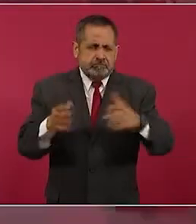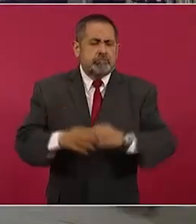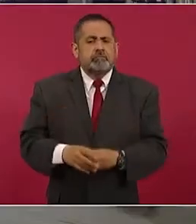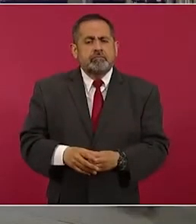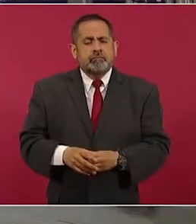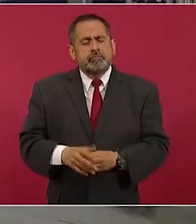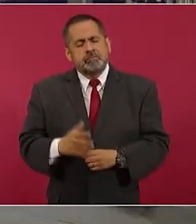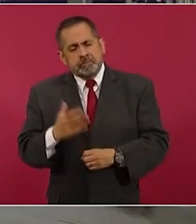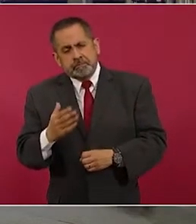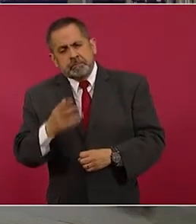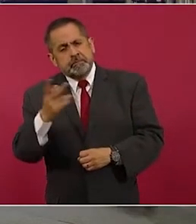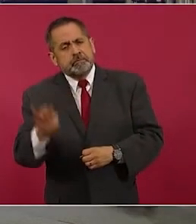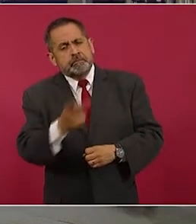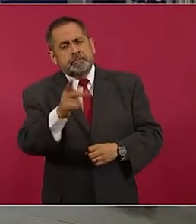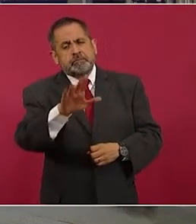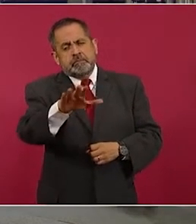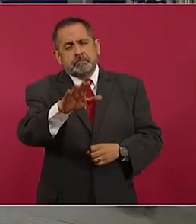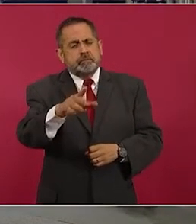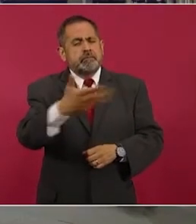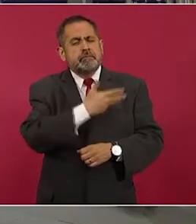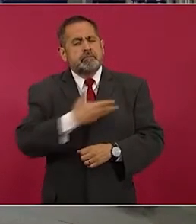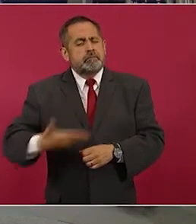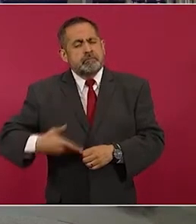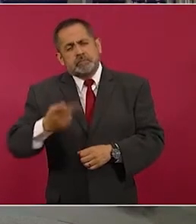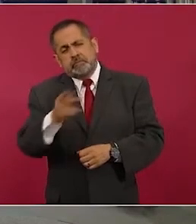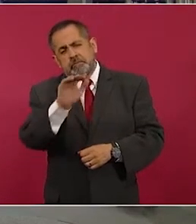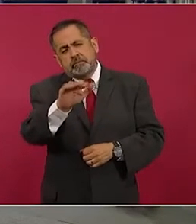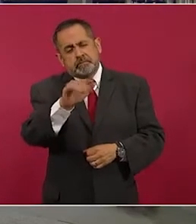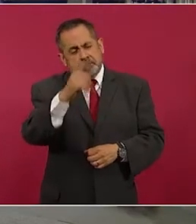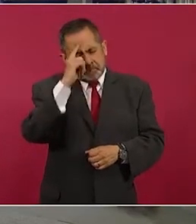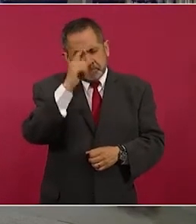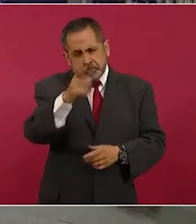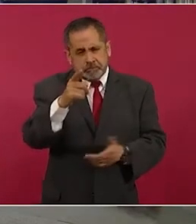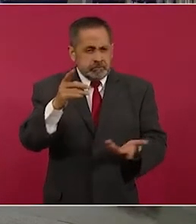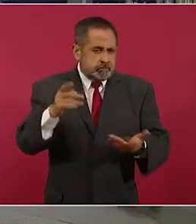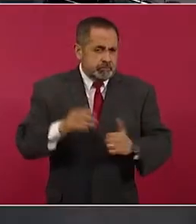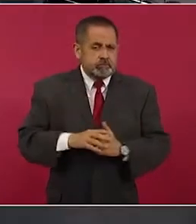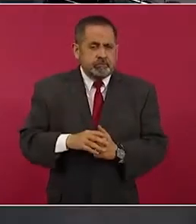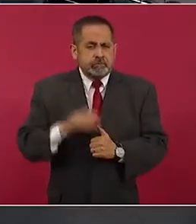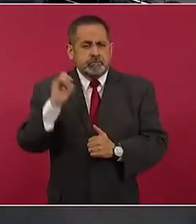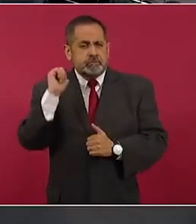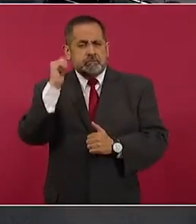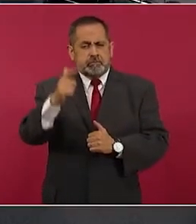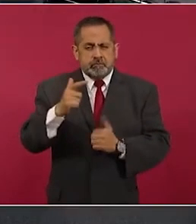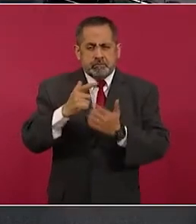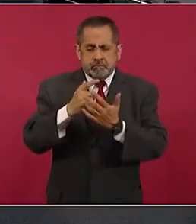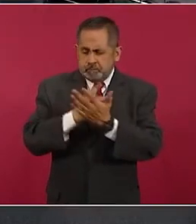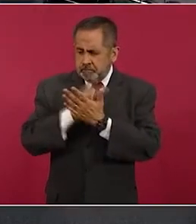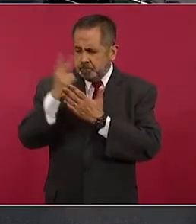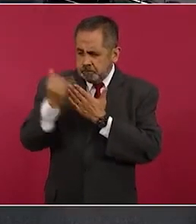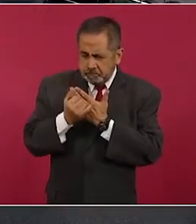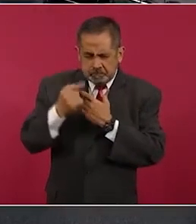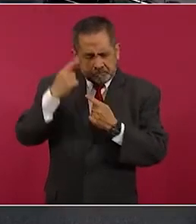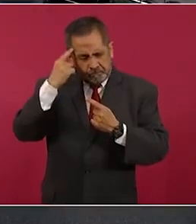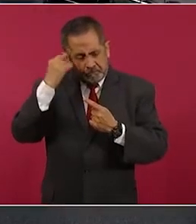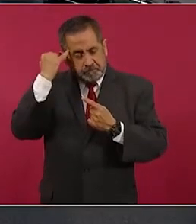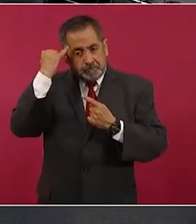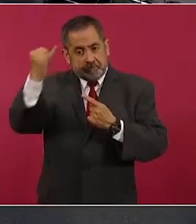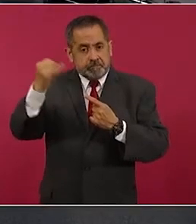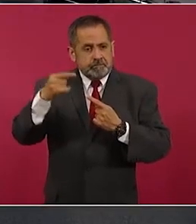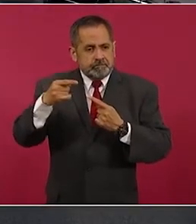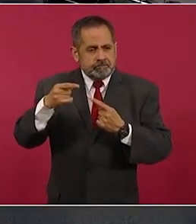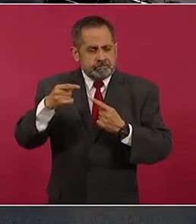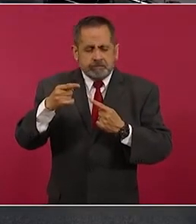Y preguntarle en primer lugar, presidente, ¿tiene usted algún proyecto para modificar el